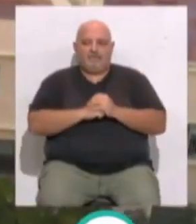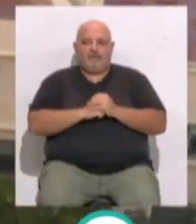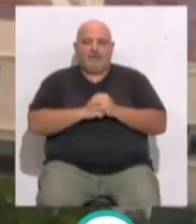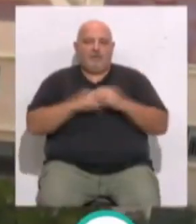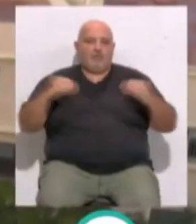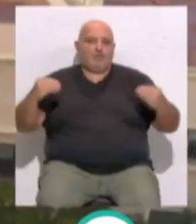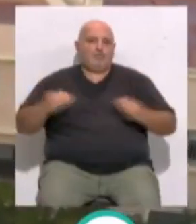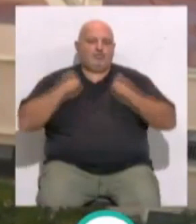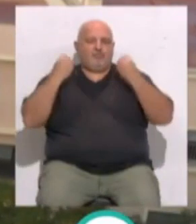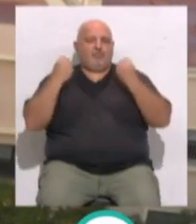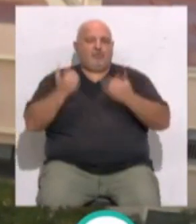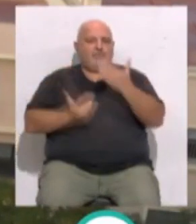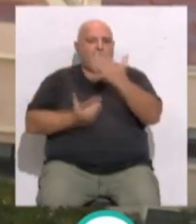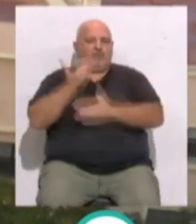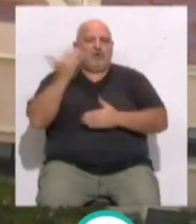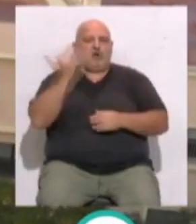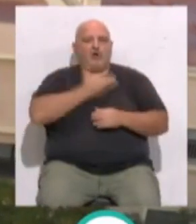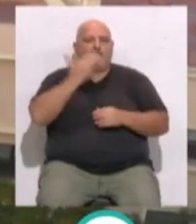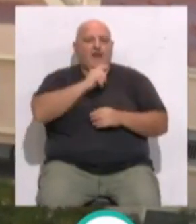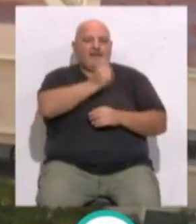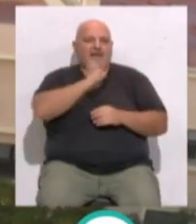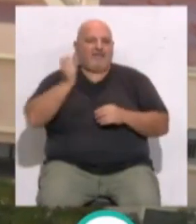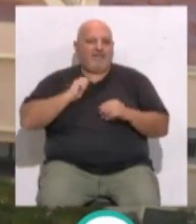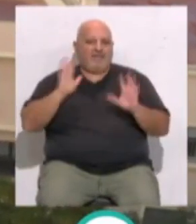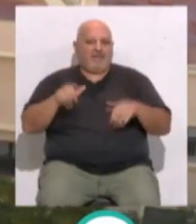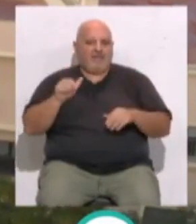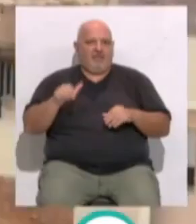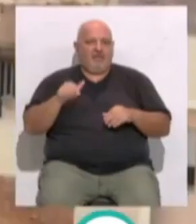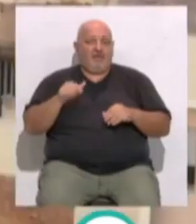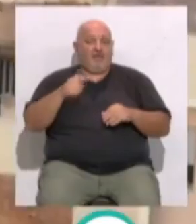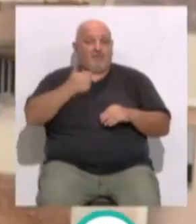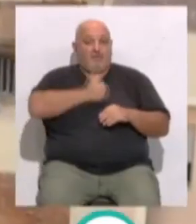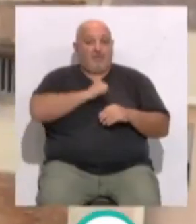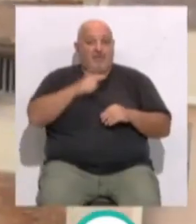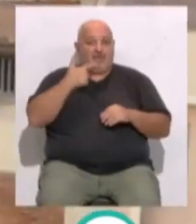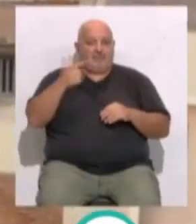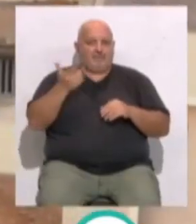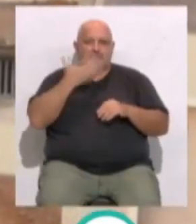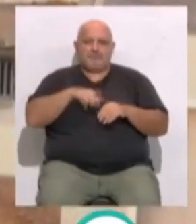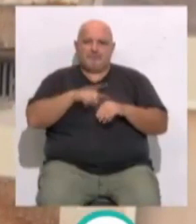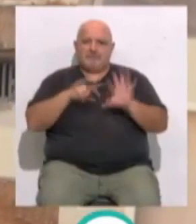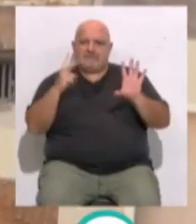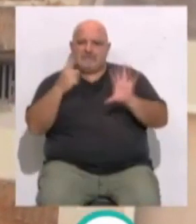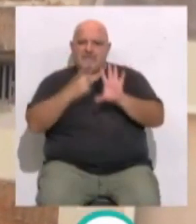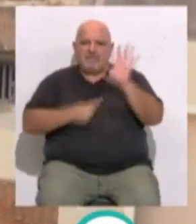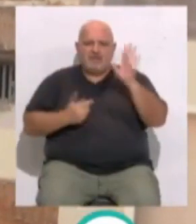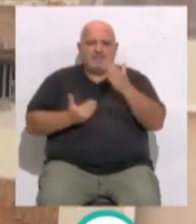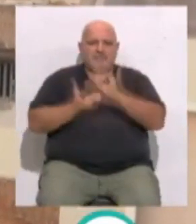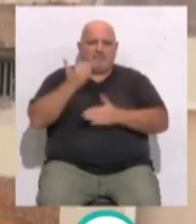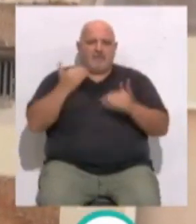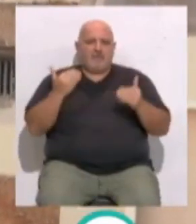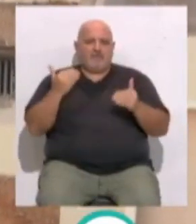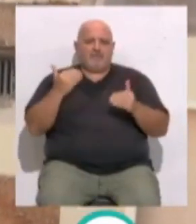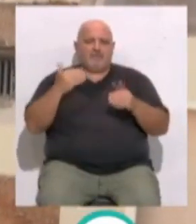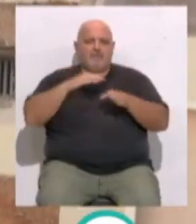Gran susto a primera hora de la mañana en el colegio Las Esclavas. Según la policía local, alrededor de las siete y media de la mañana de este